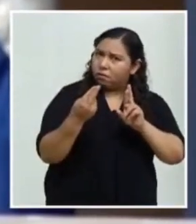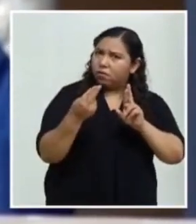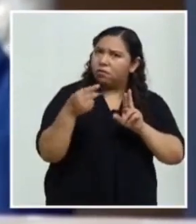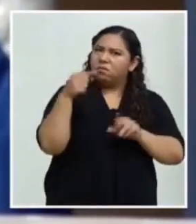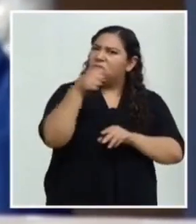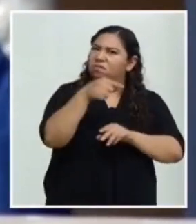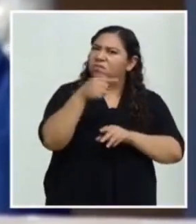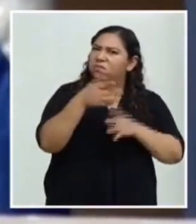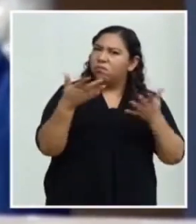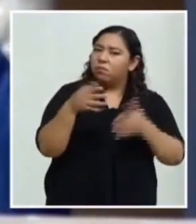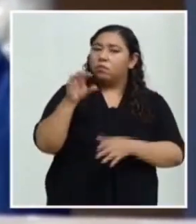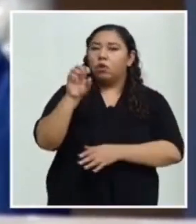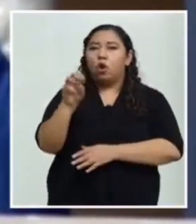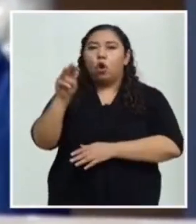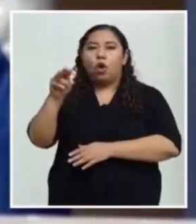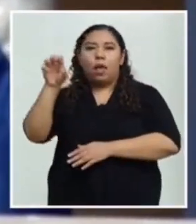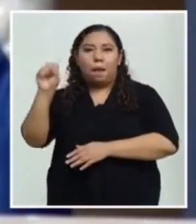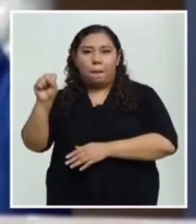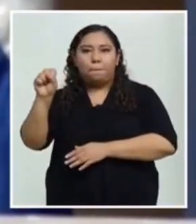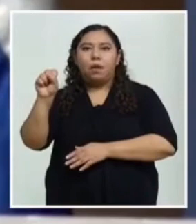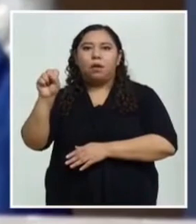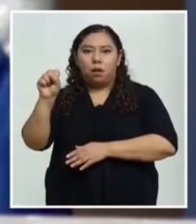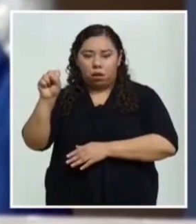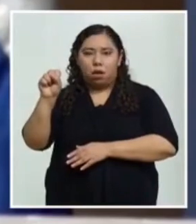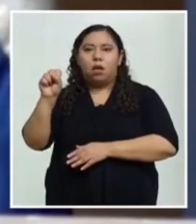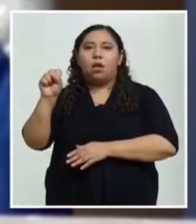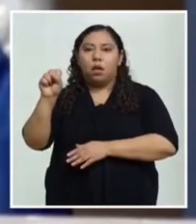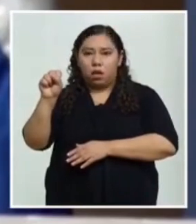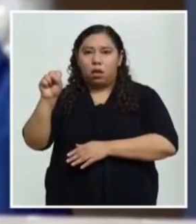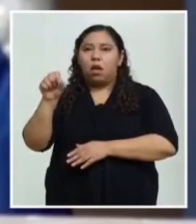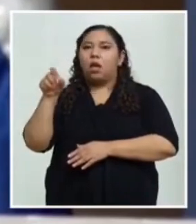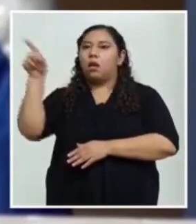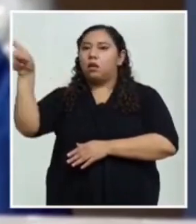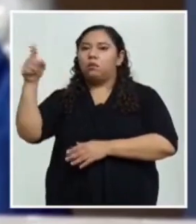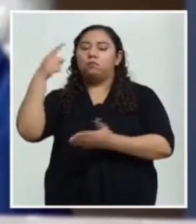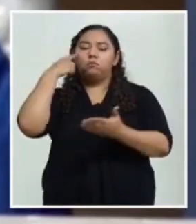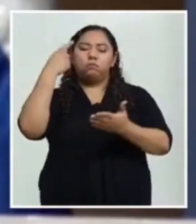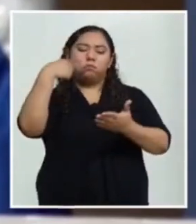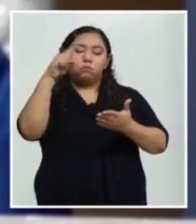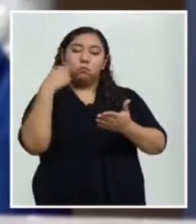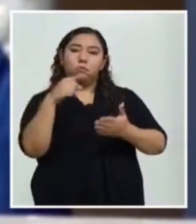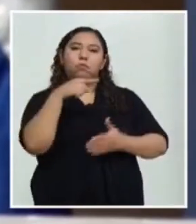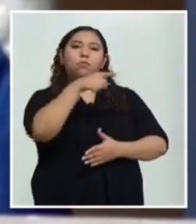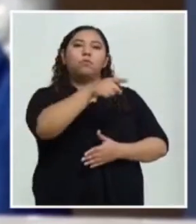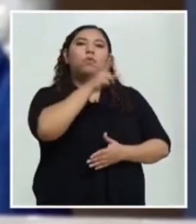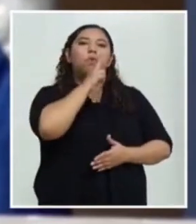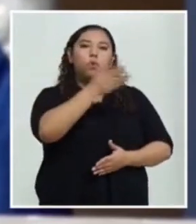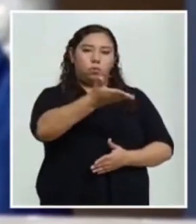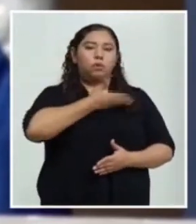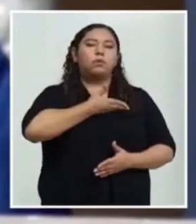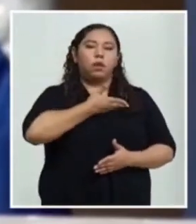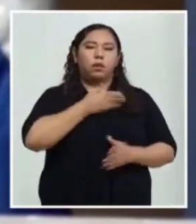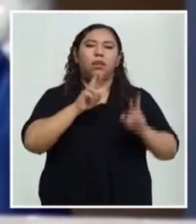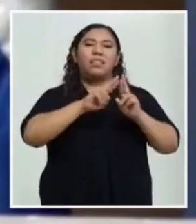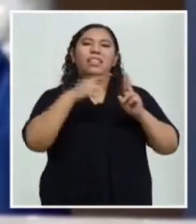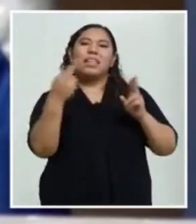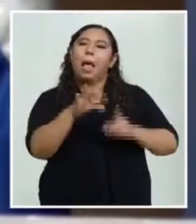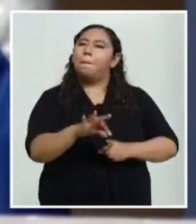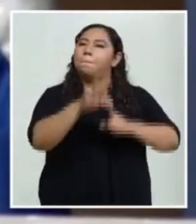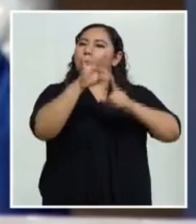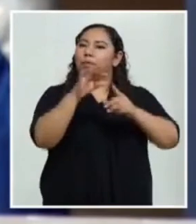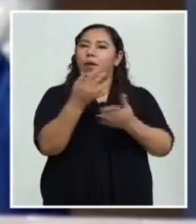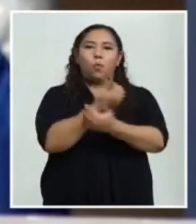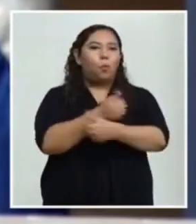Mundial de la Salud que cuenta con cámaras frías de refrigeración y congelación a nivel nacional, con siete